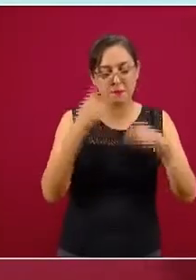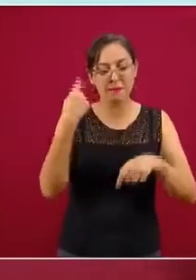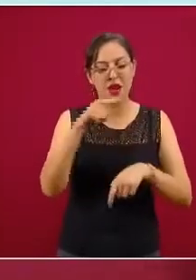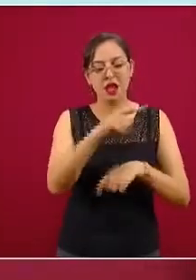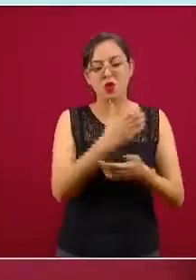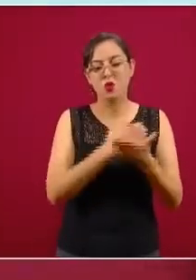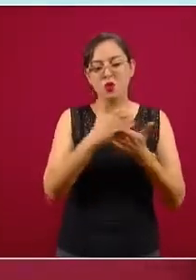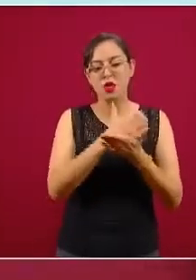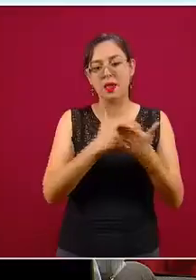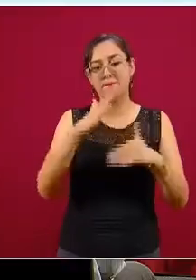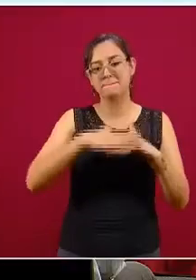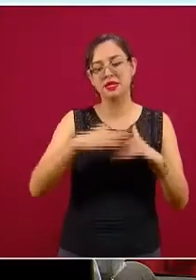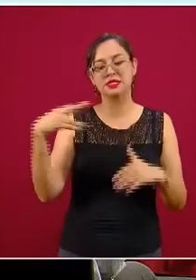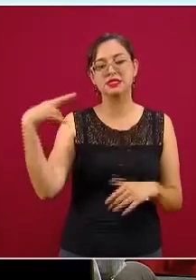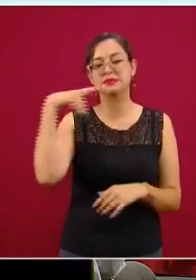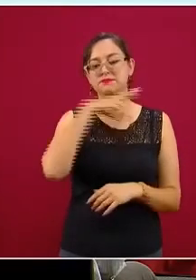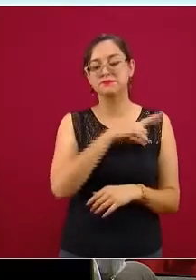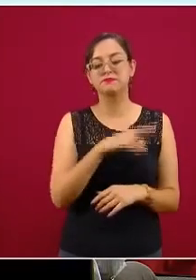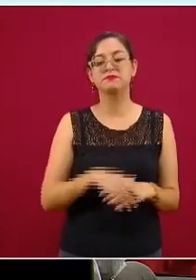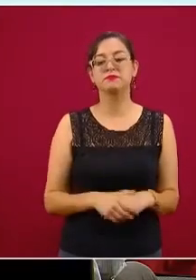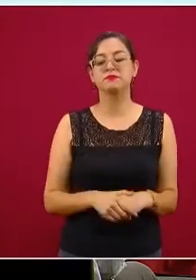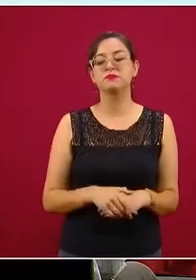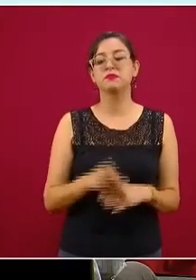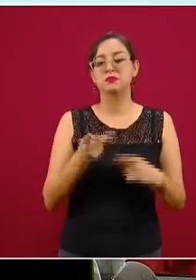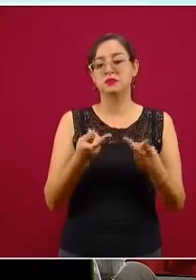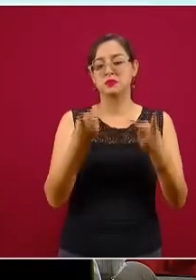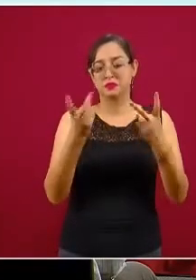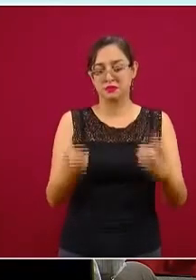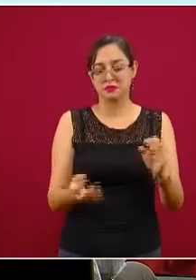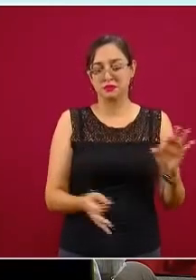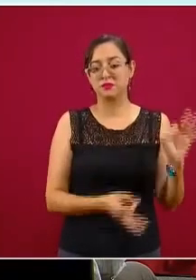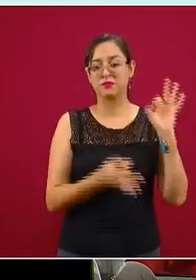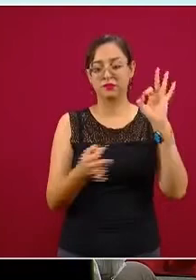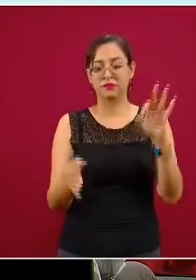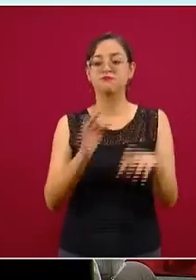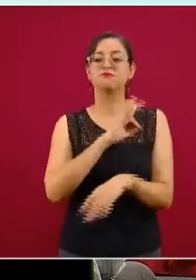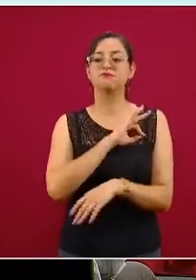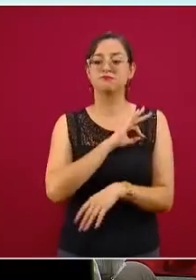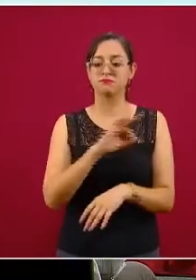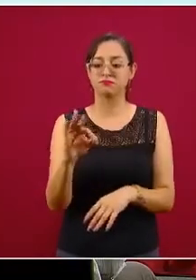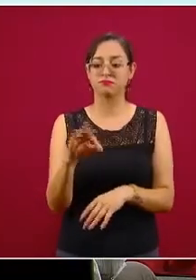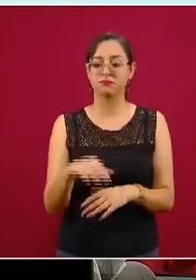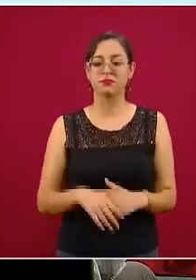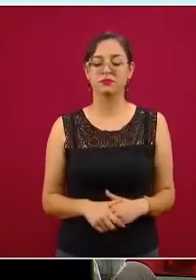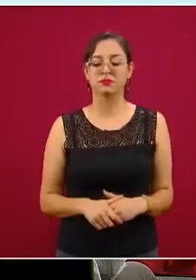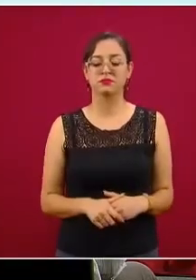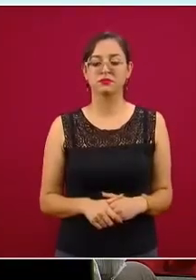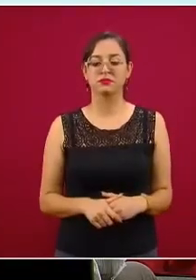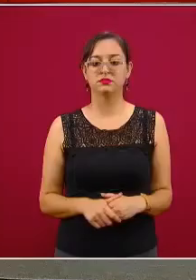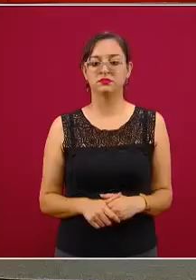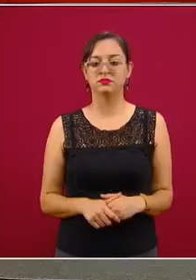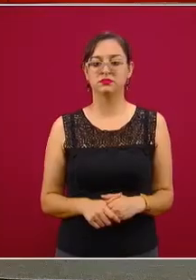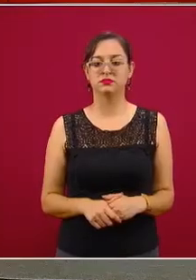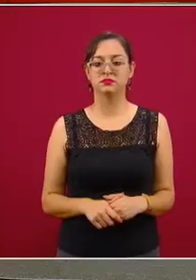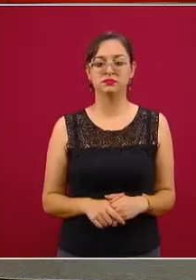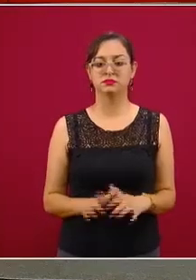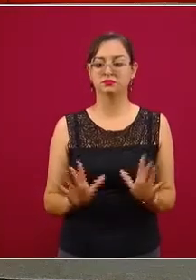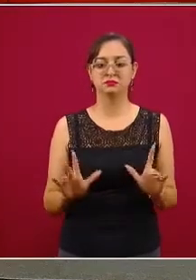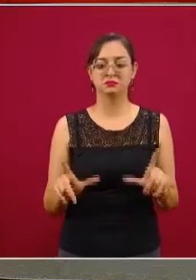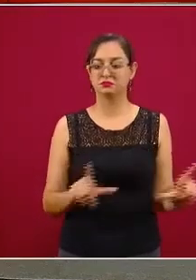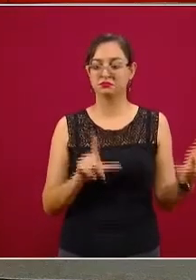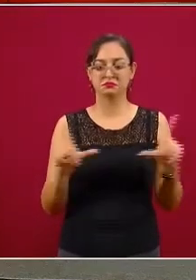Este documento también lo pueden encontrar ahí y la siguiente creo que ya no hay.